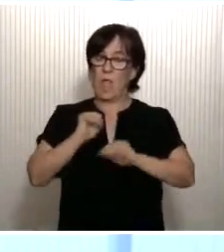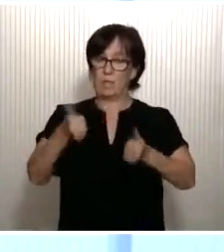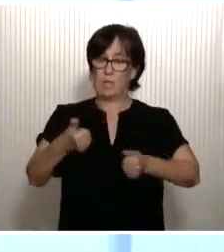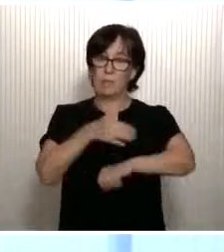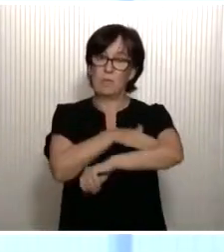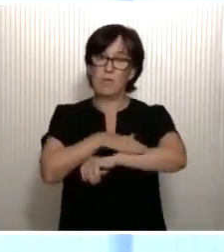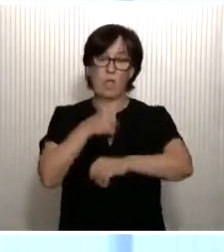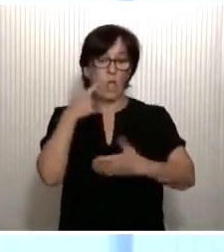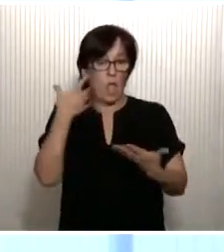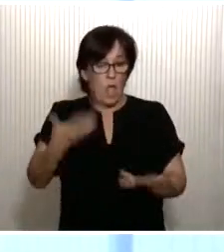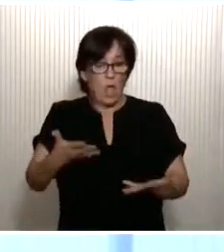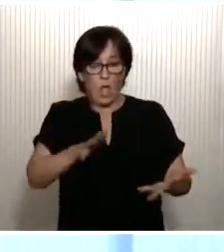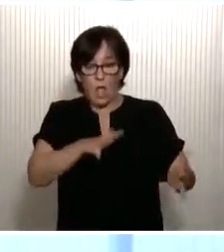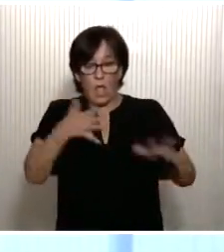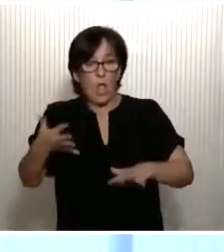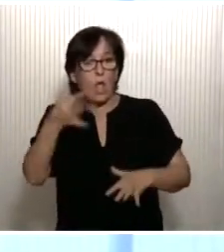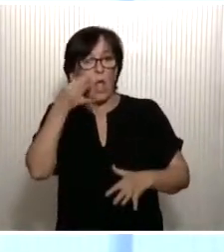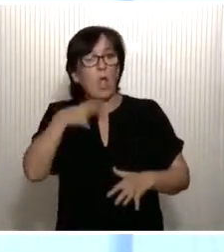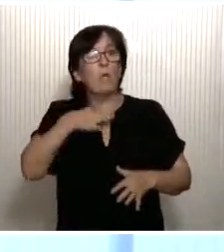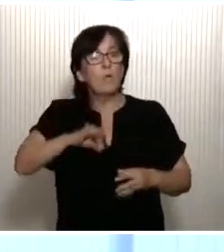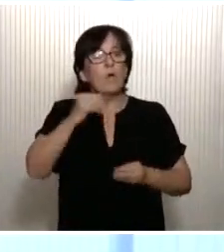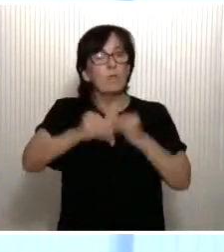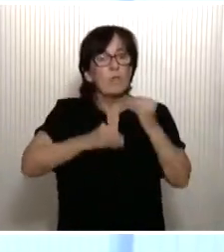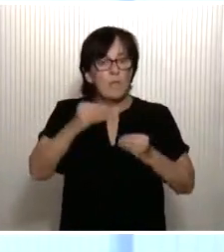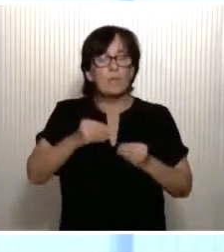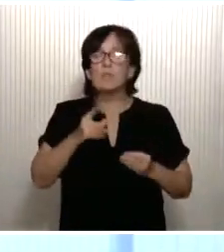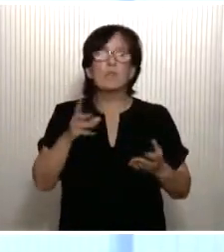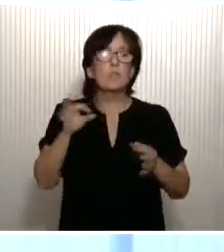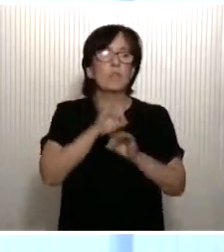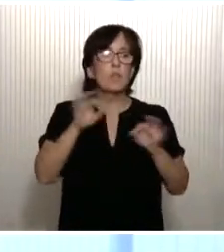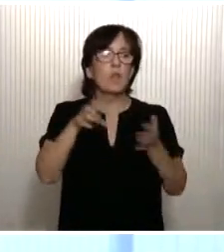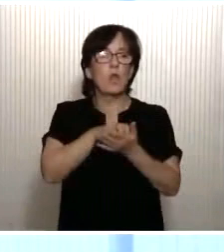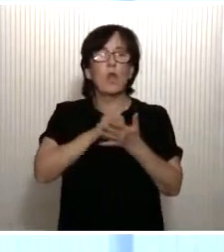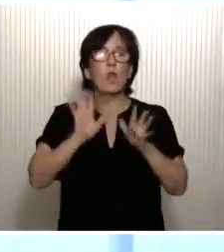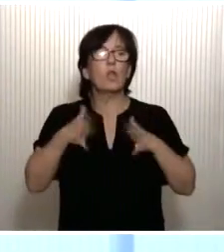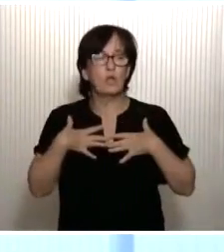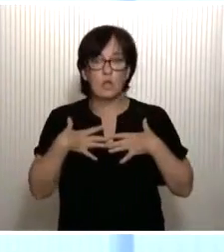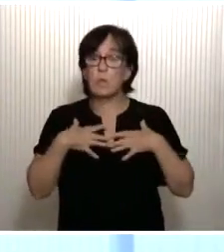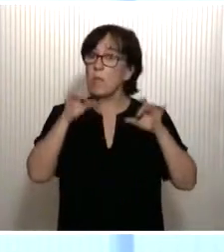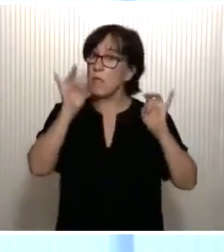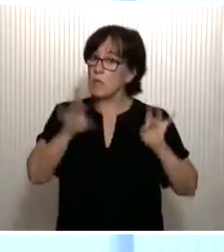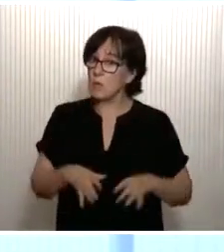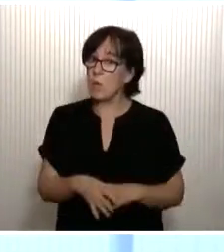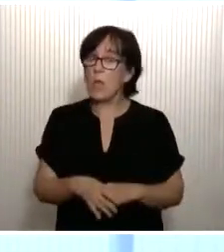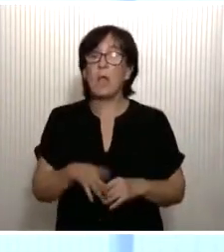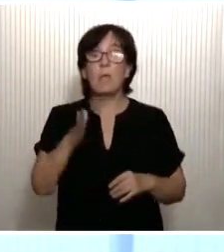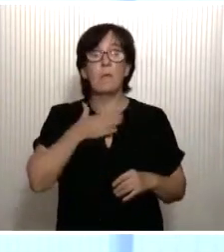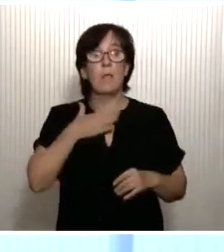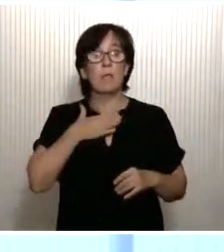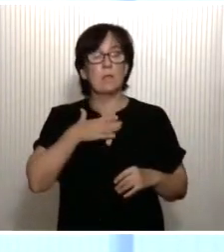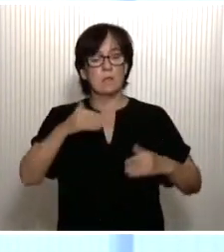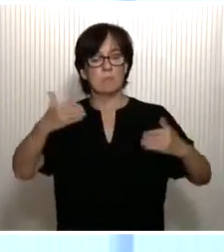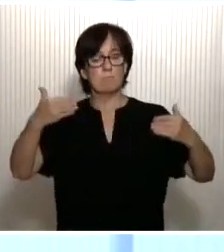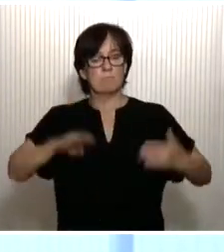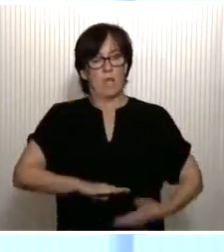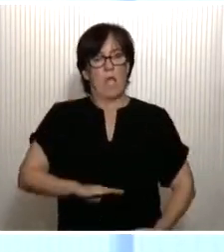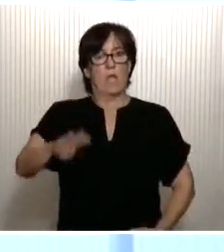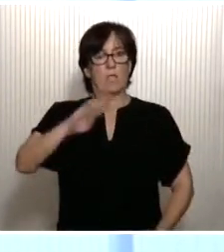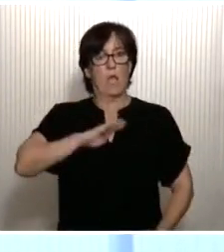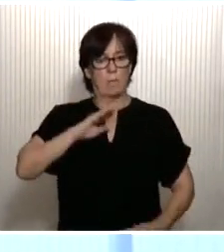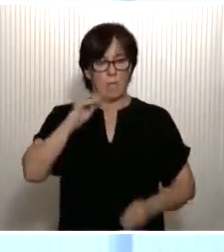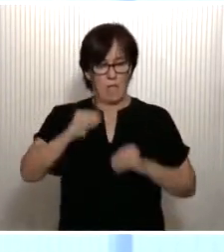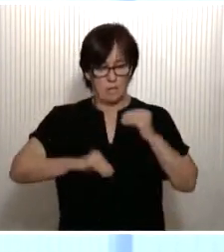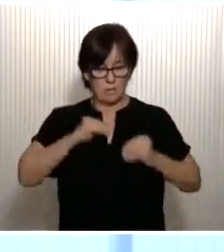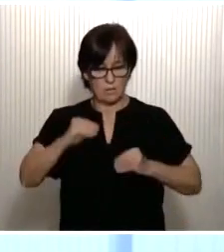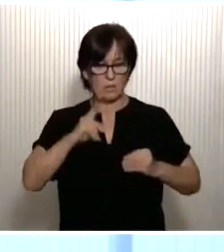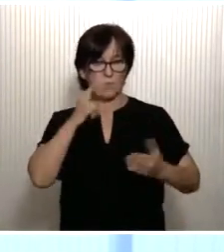Los hechos pueden sobrevenirnos, pueden, sin duda alguna, sorprendernos, como ha ocurrido, pero es nuestra la capacidad de hacerles